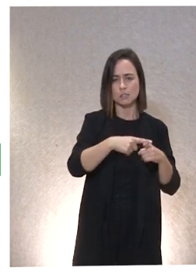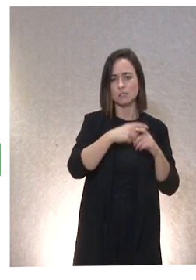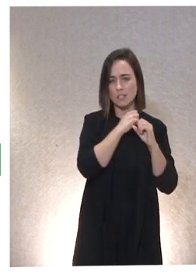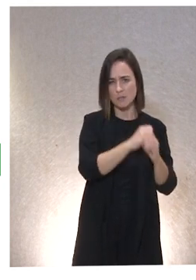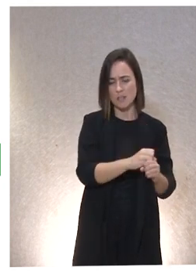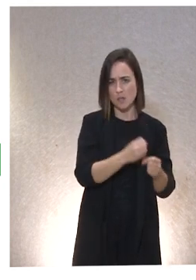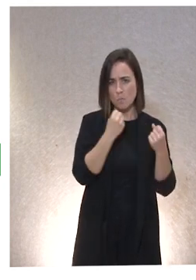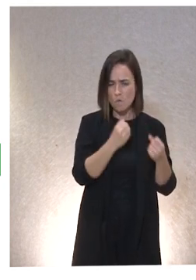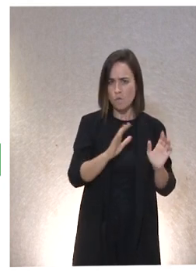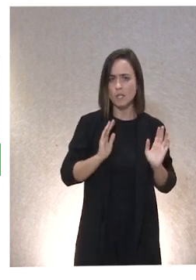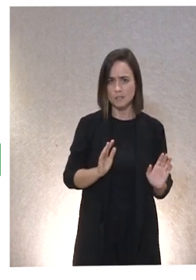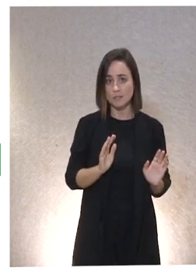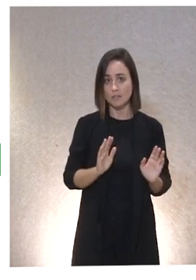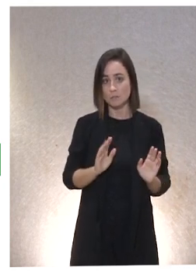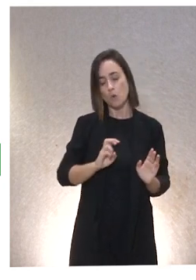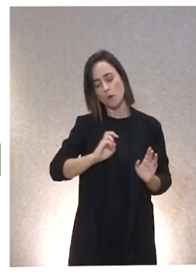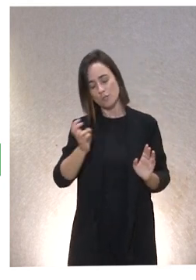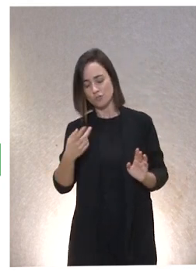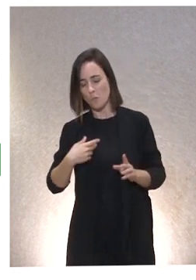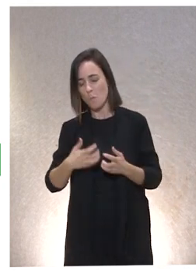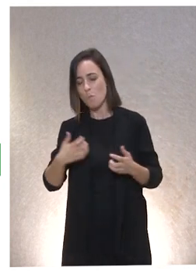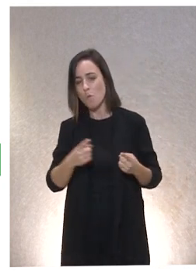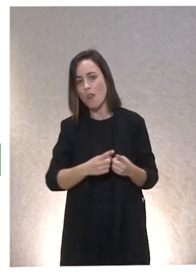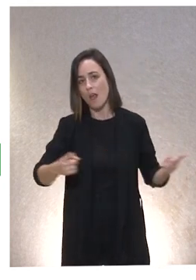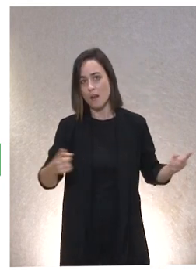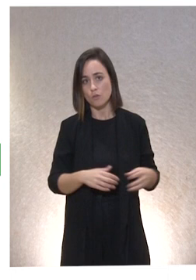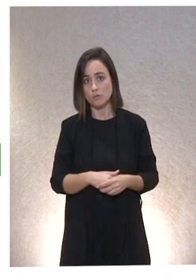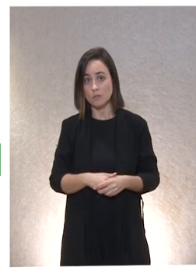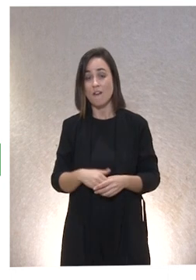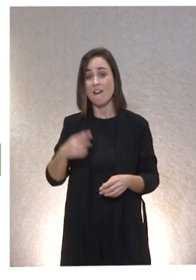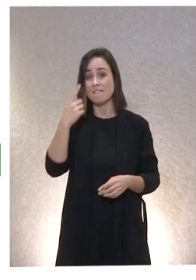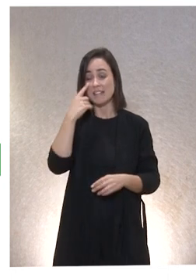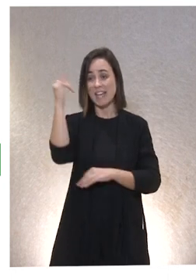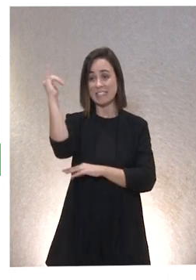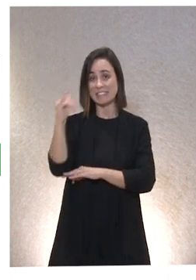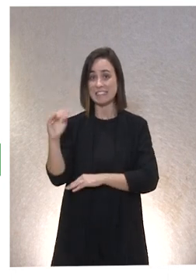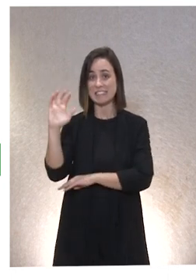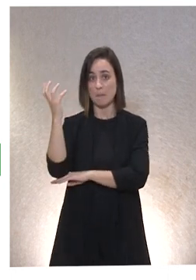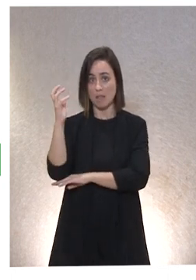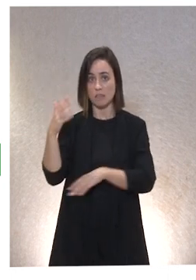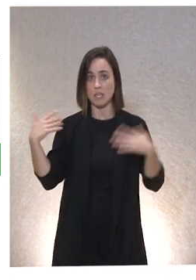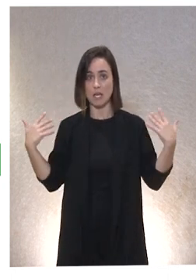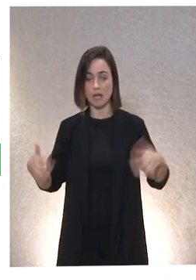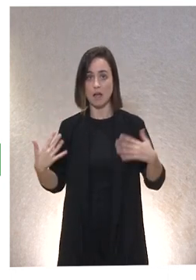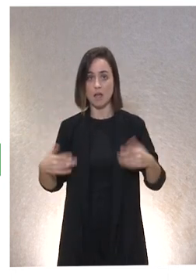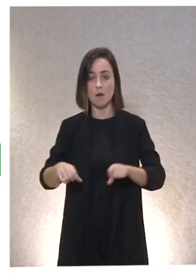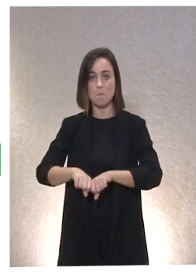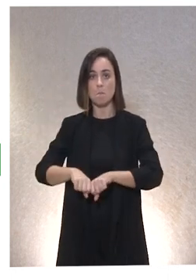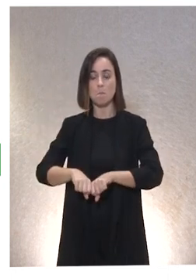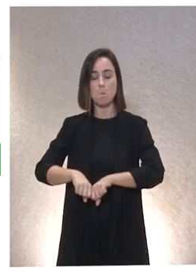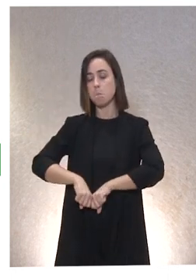desarrollarla nos llevaría a otro tema. Piénsense ahora en la crisis climática y cómo se está quebrando esa